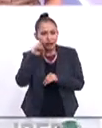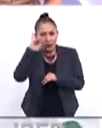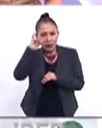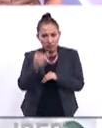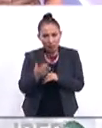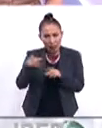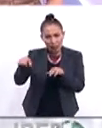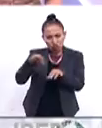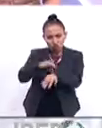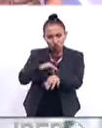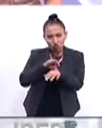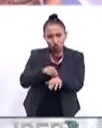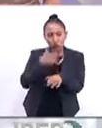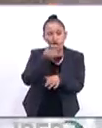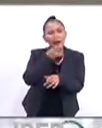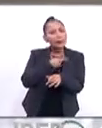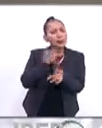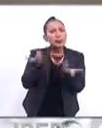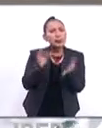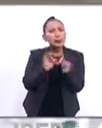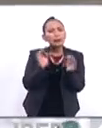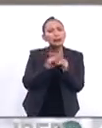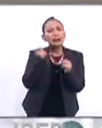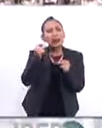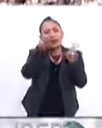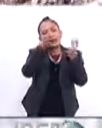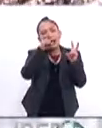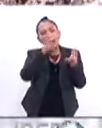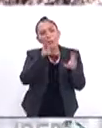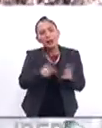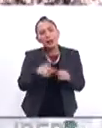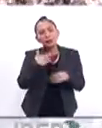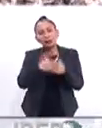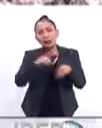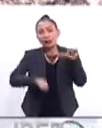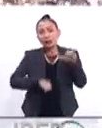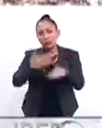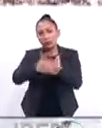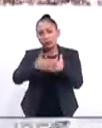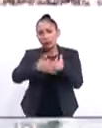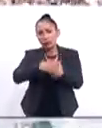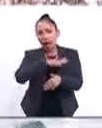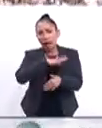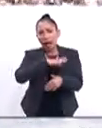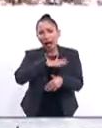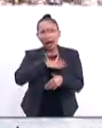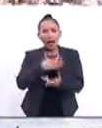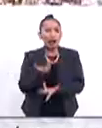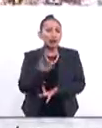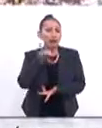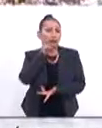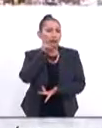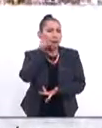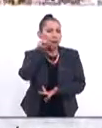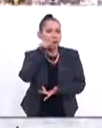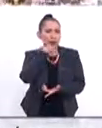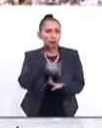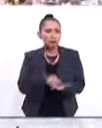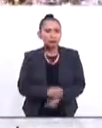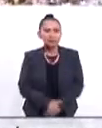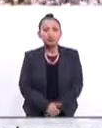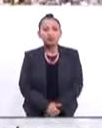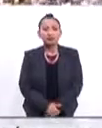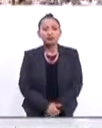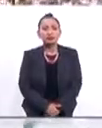las imágenes en vivo nos comente de la agenda los eventos más próximos que tendrán lugar en esta visita del